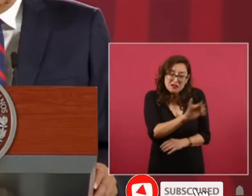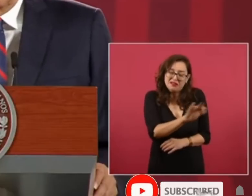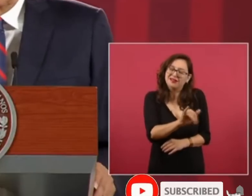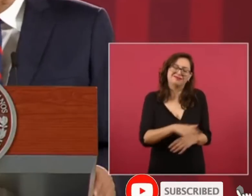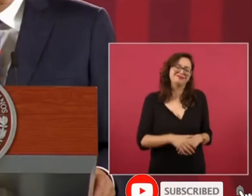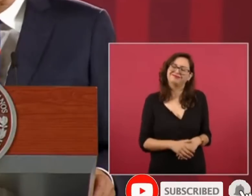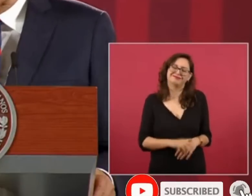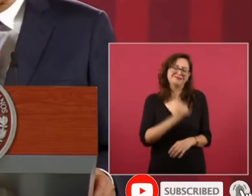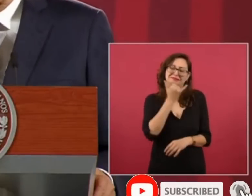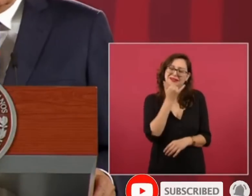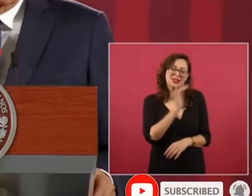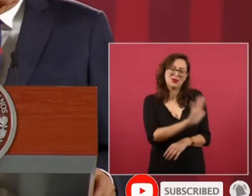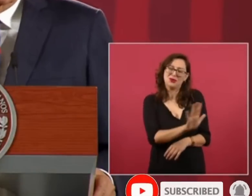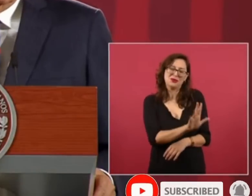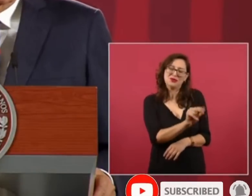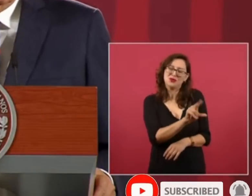o sea hay niveles